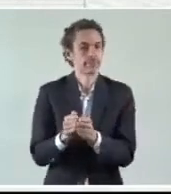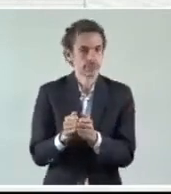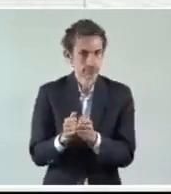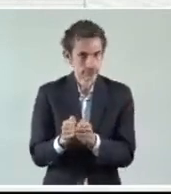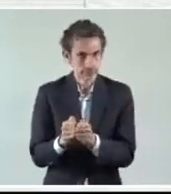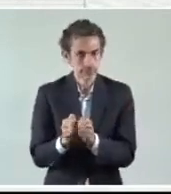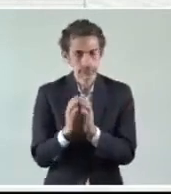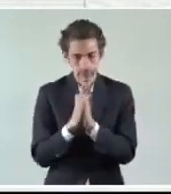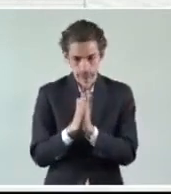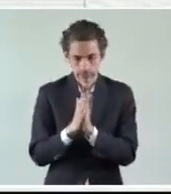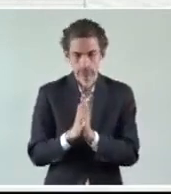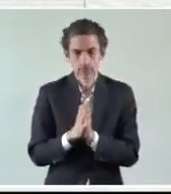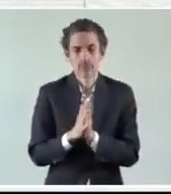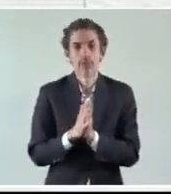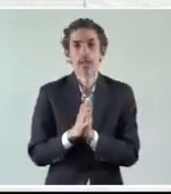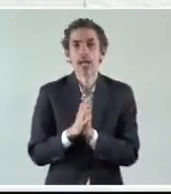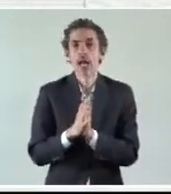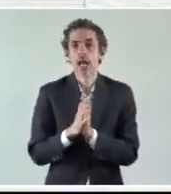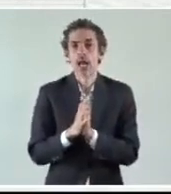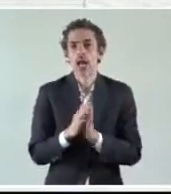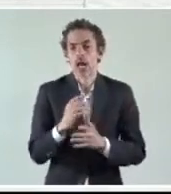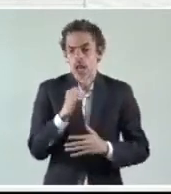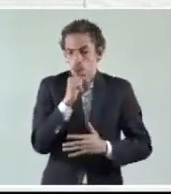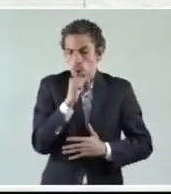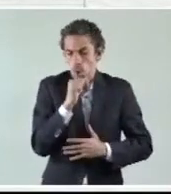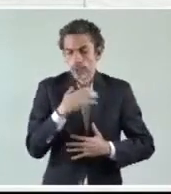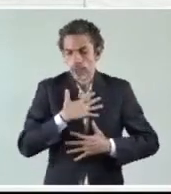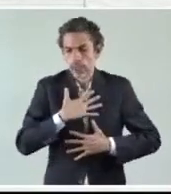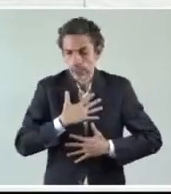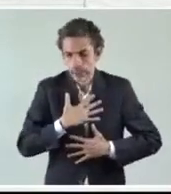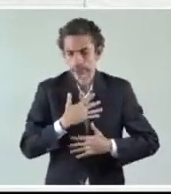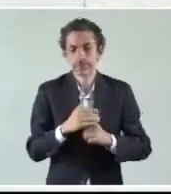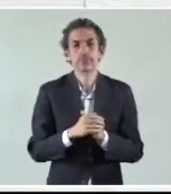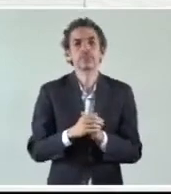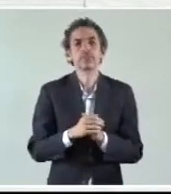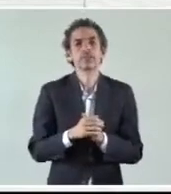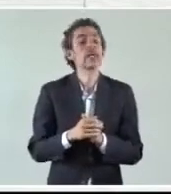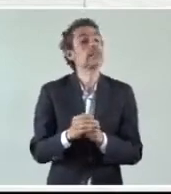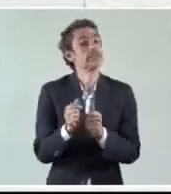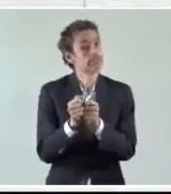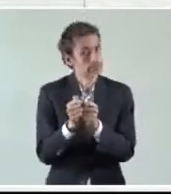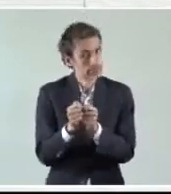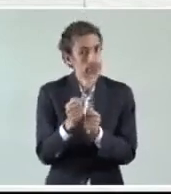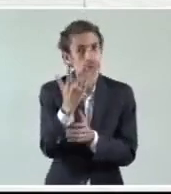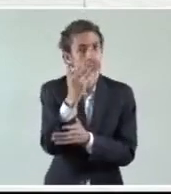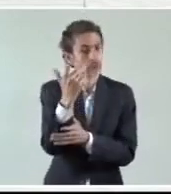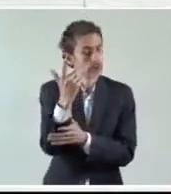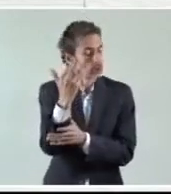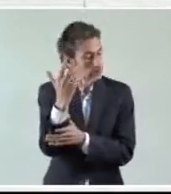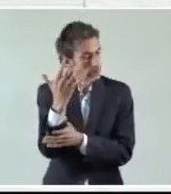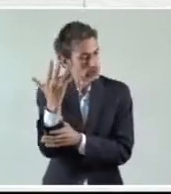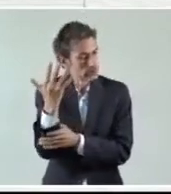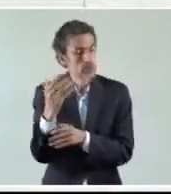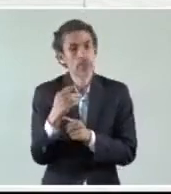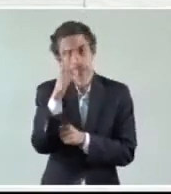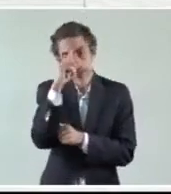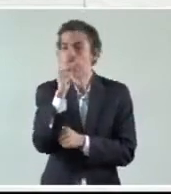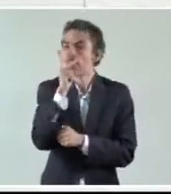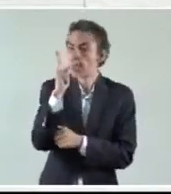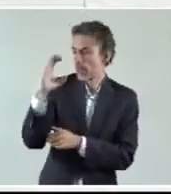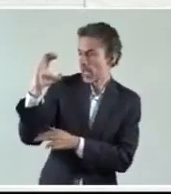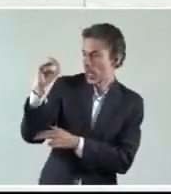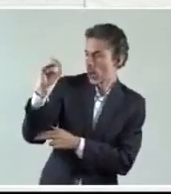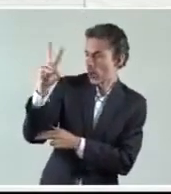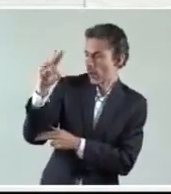que es muy característica del COVID-19. Manda SMS al 51515 con la palabra